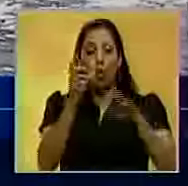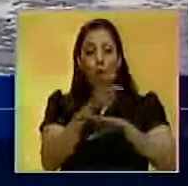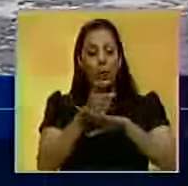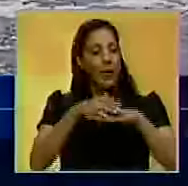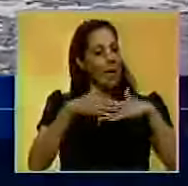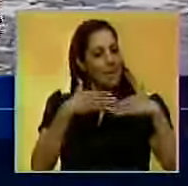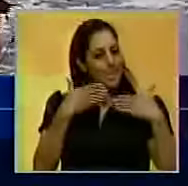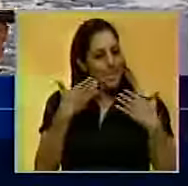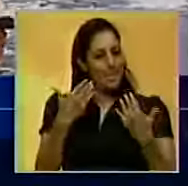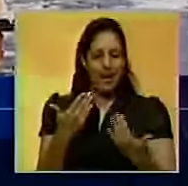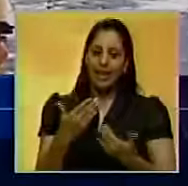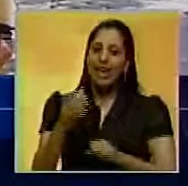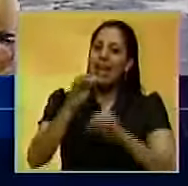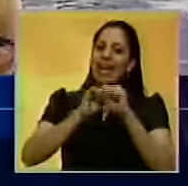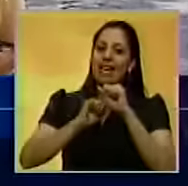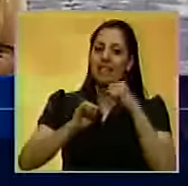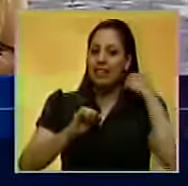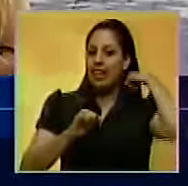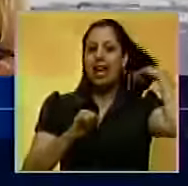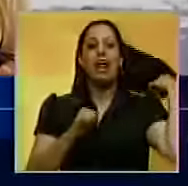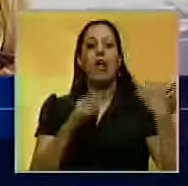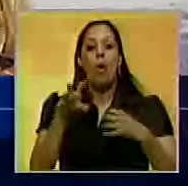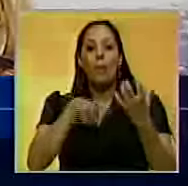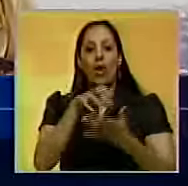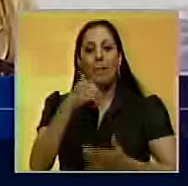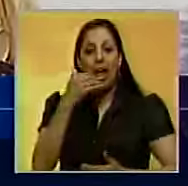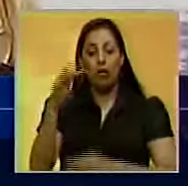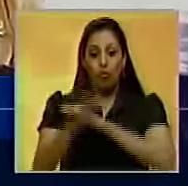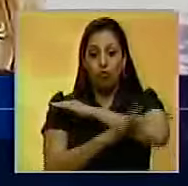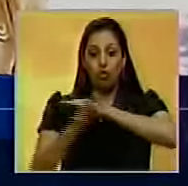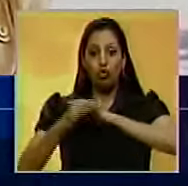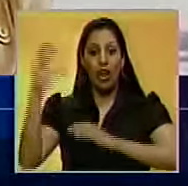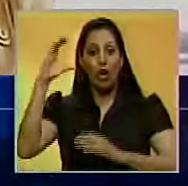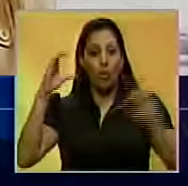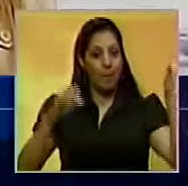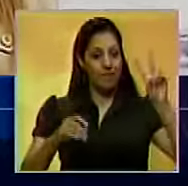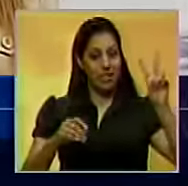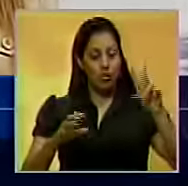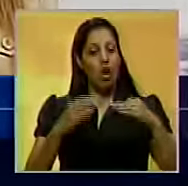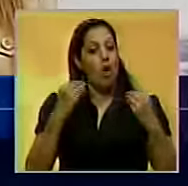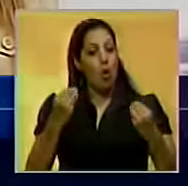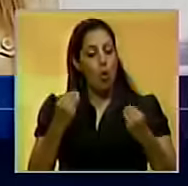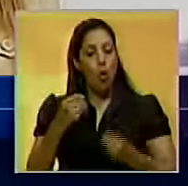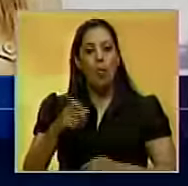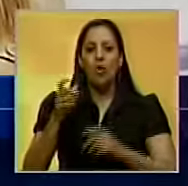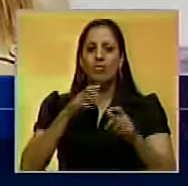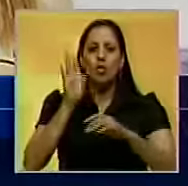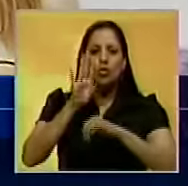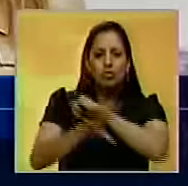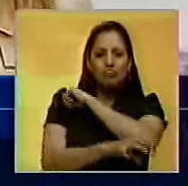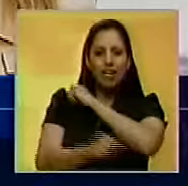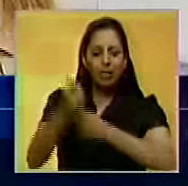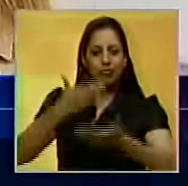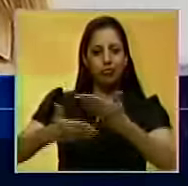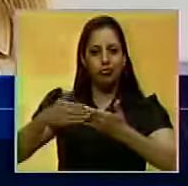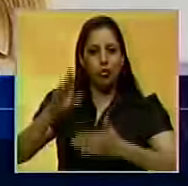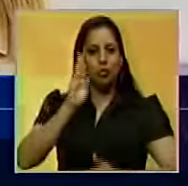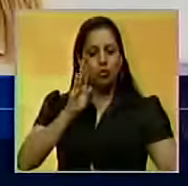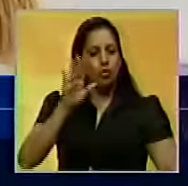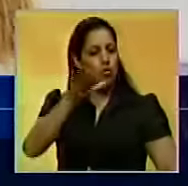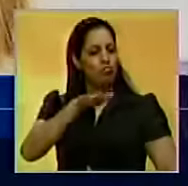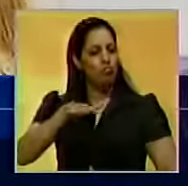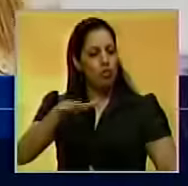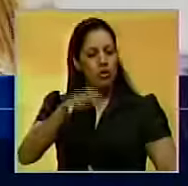para evitar irregularidades en la frontera colombo-venezolana, como el contrabando de extracción principalmente